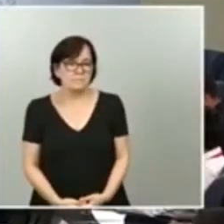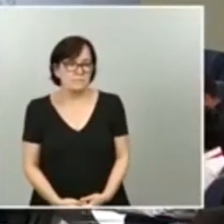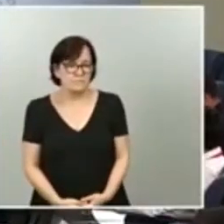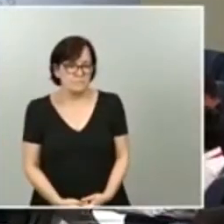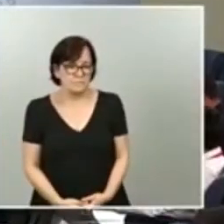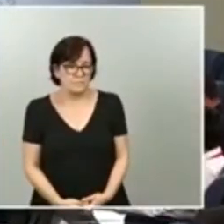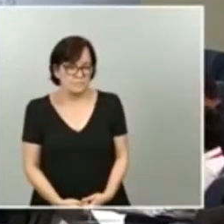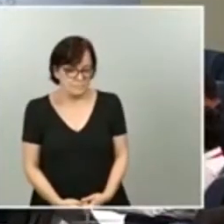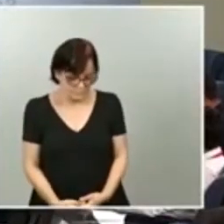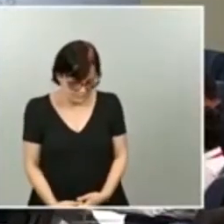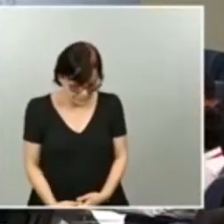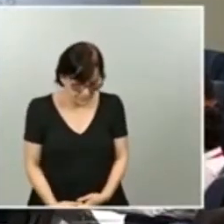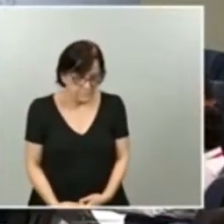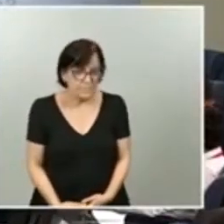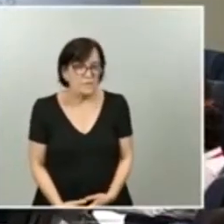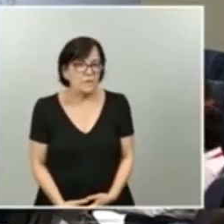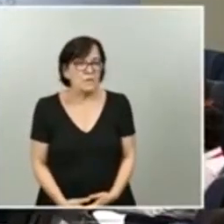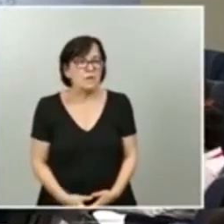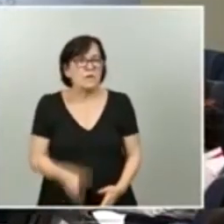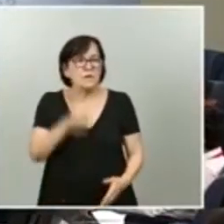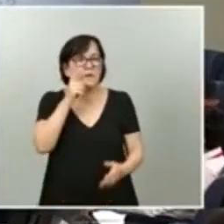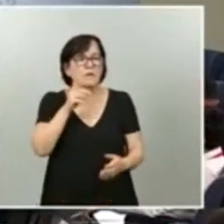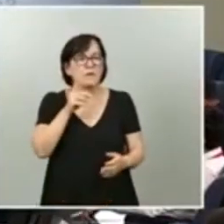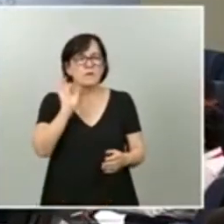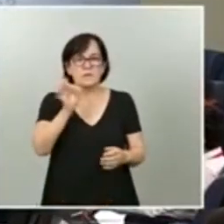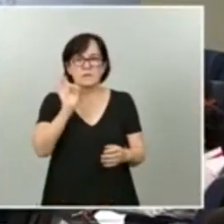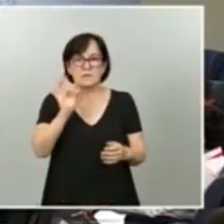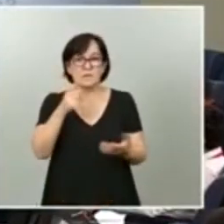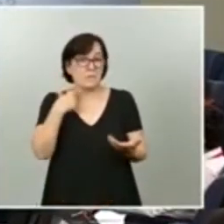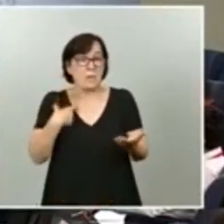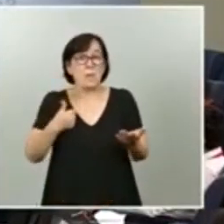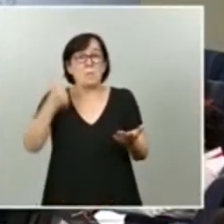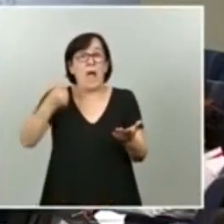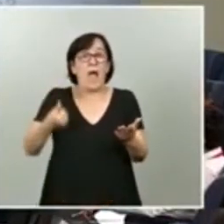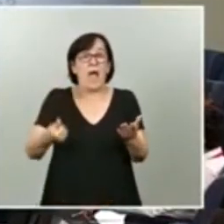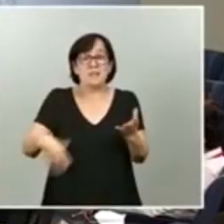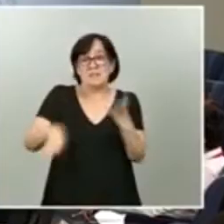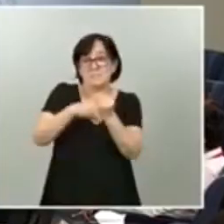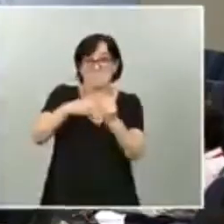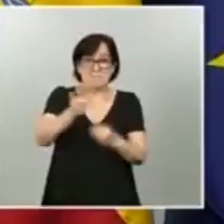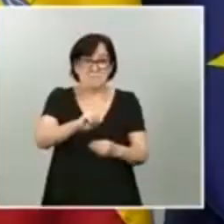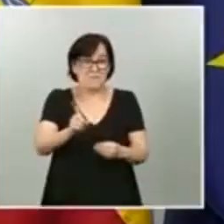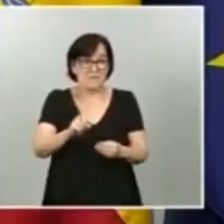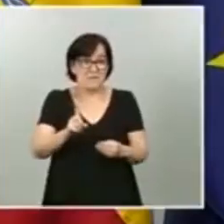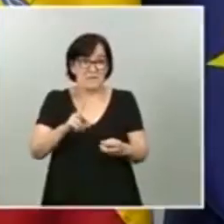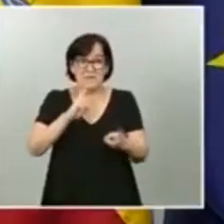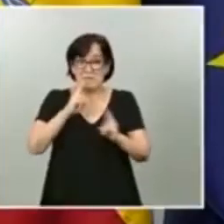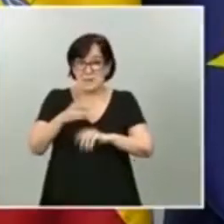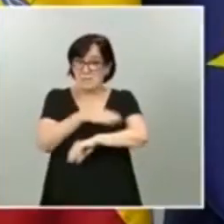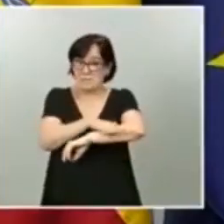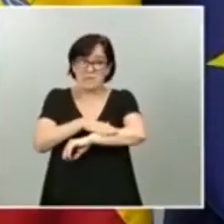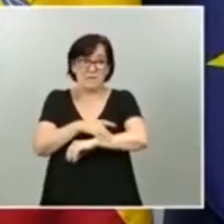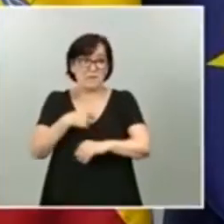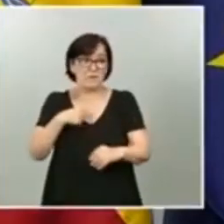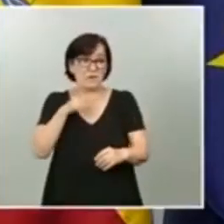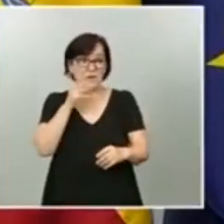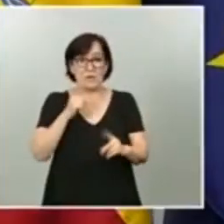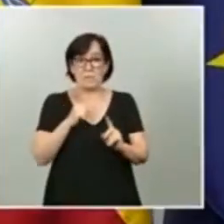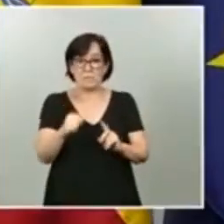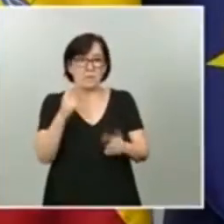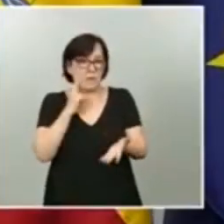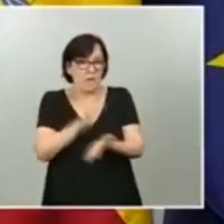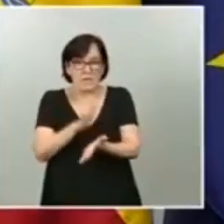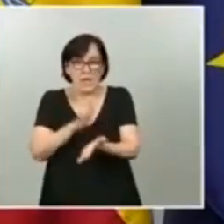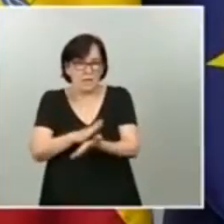¿Tú quieres añadir algo, ministro? La verdad es que hay muy poco que añadir, pero esa clave del mensaje, yo daría un mensaje de tranquilidad, de